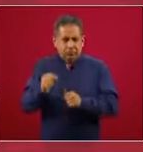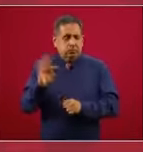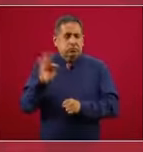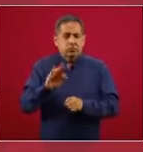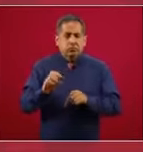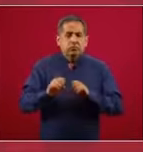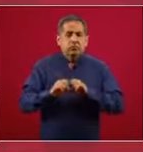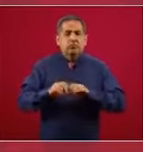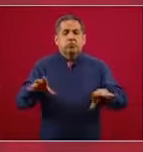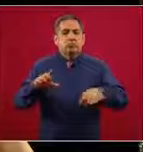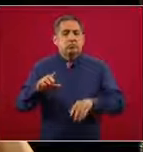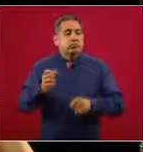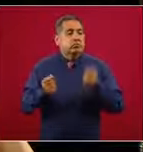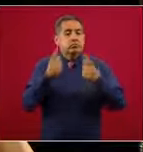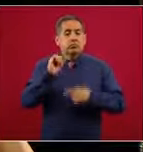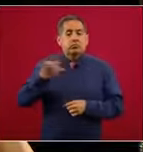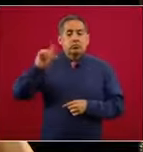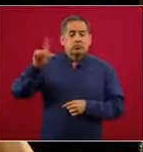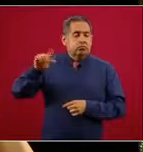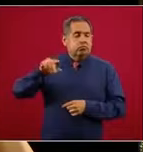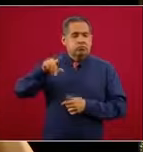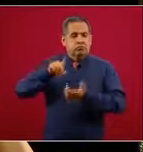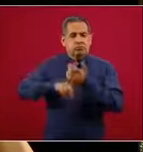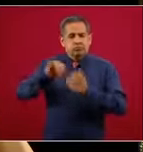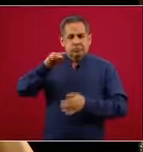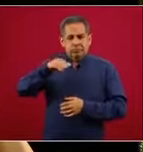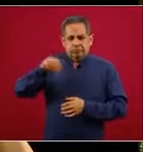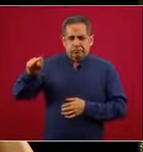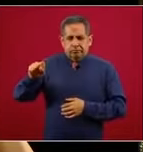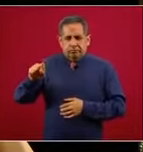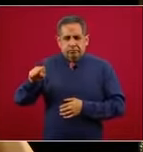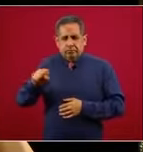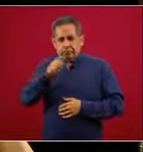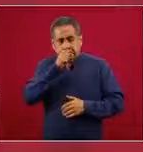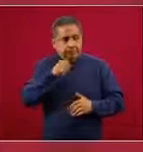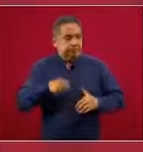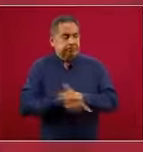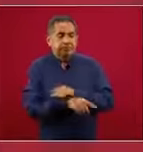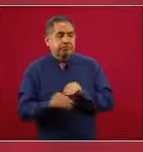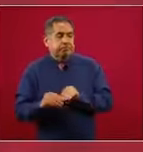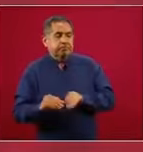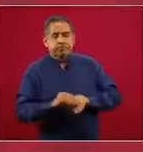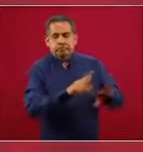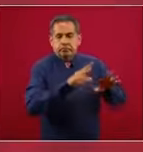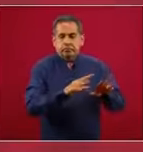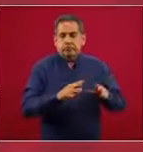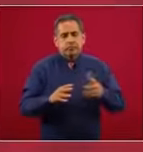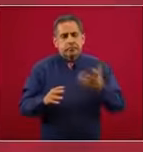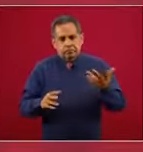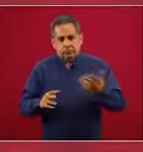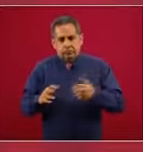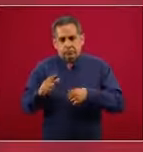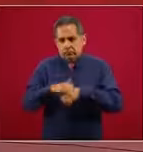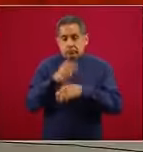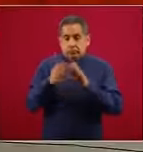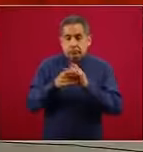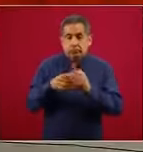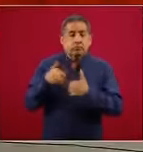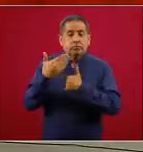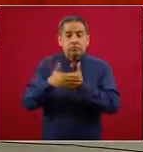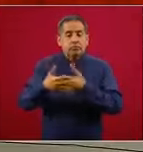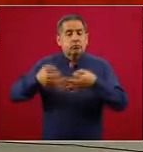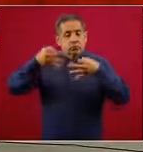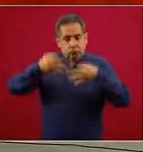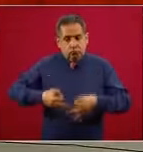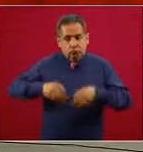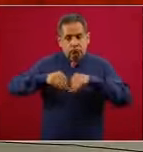accidente, algún funcionario o funcionaria del IMSS filtró este documento. Digo porque esto va a llegar de manera